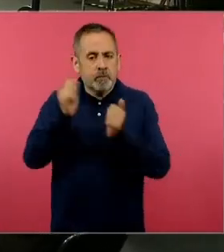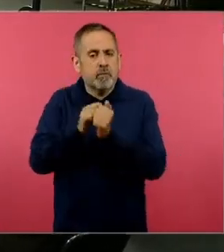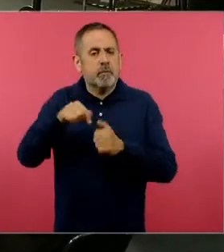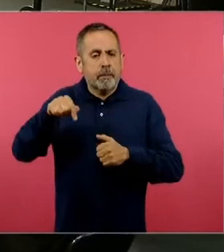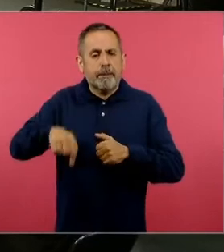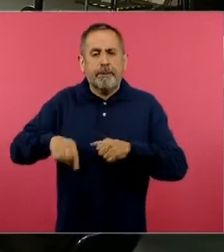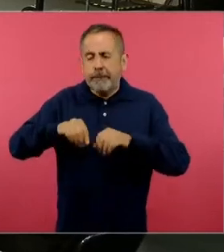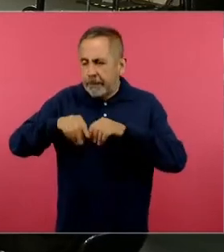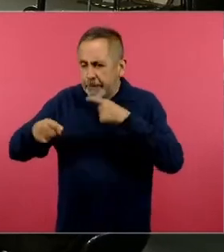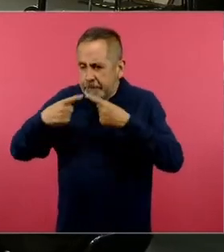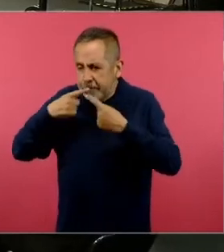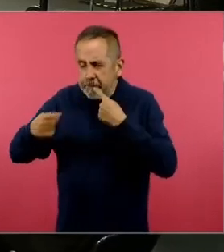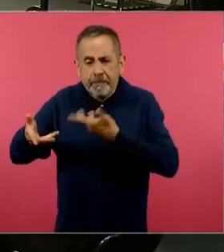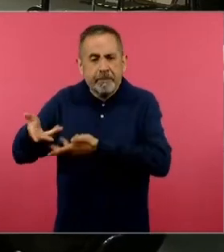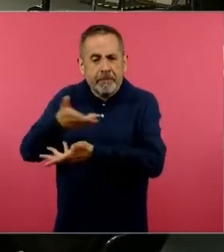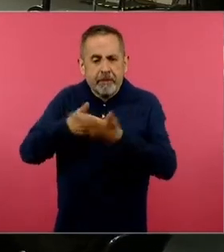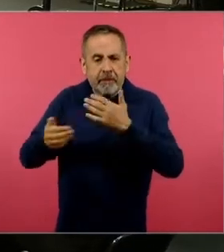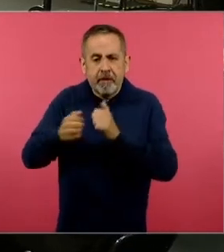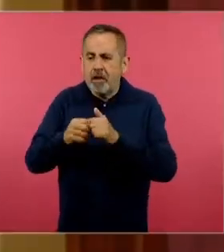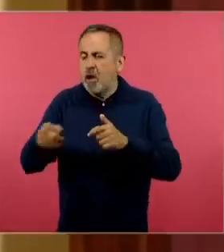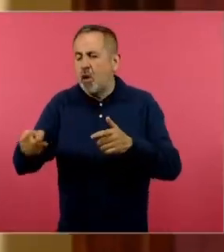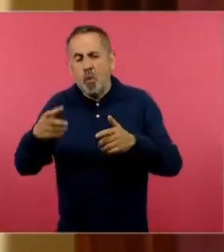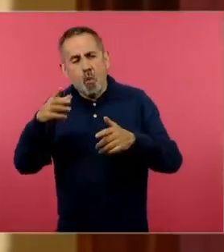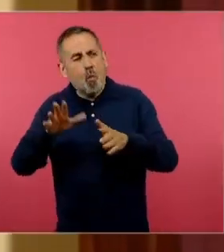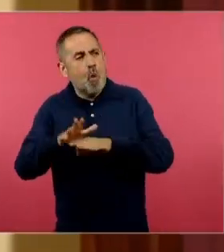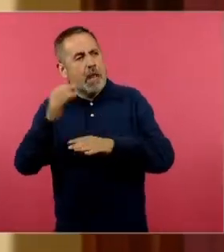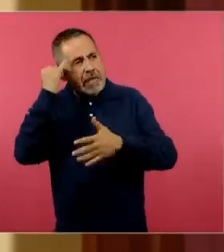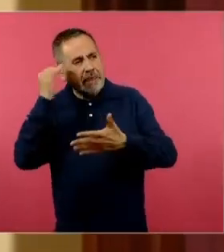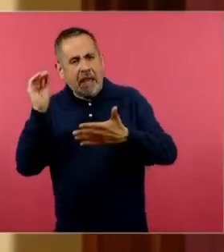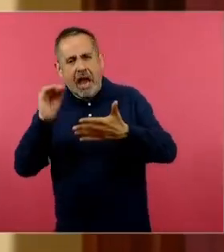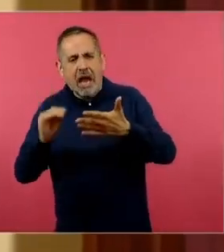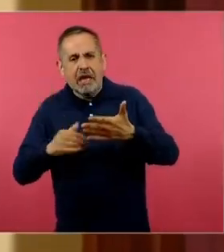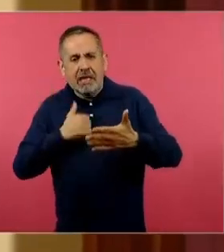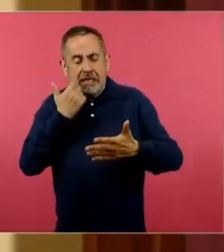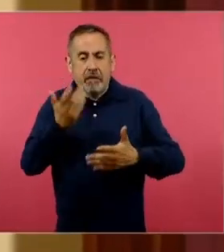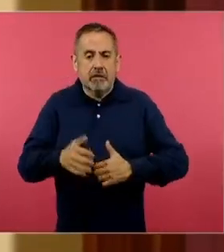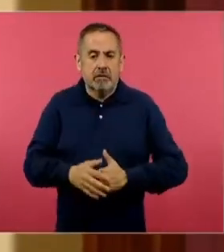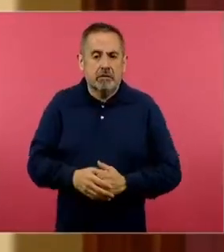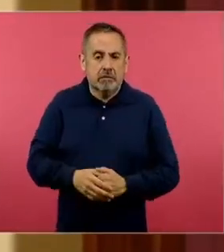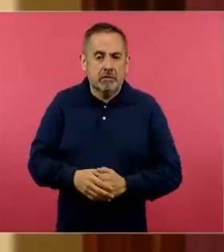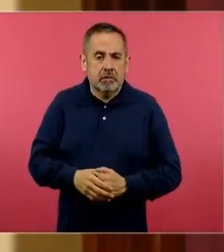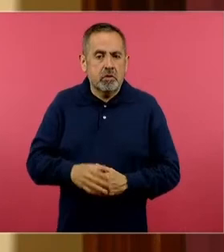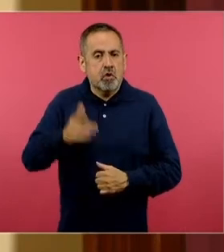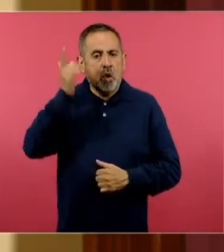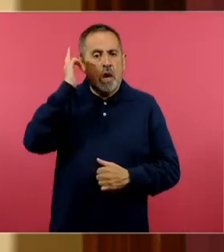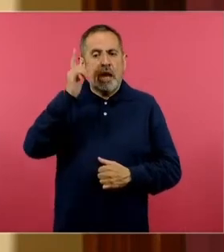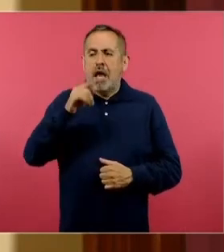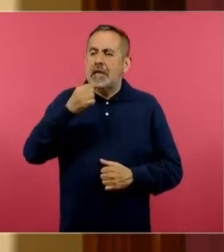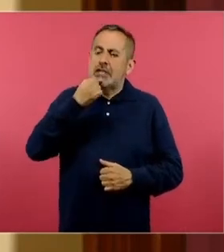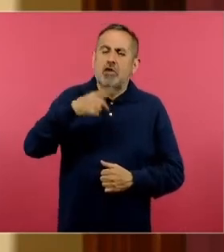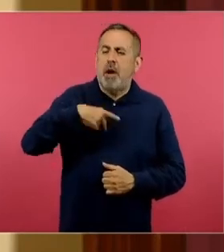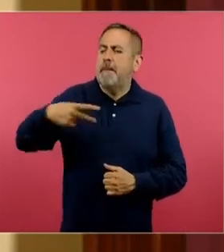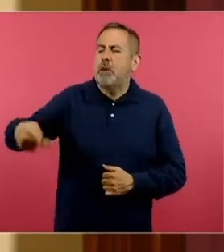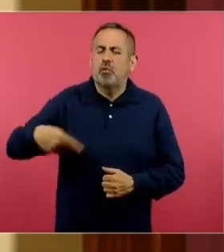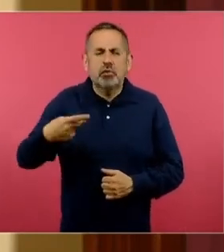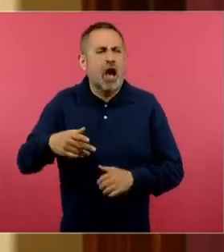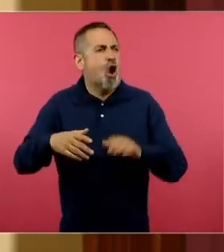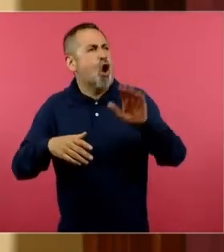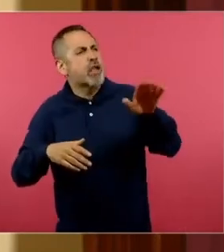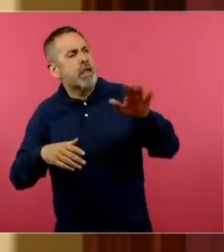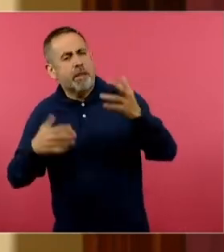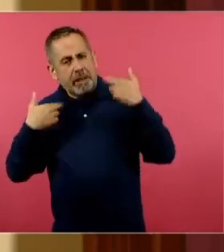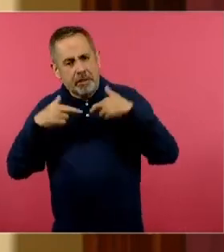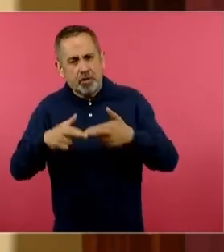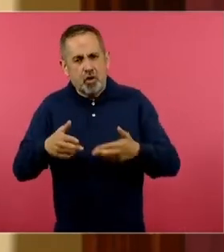comunicación, pudieran poner sus inquietudes. Yo me encantaría a lo mejor que un niño me pudiera preguntar, maestro,